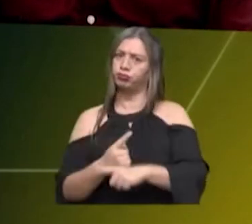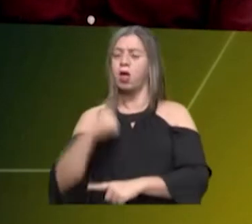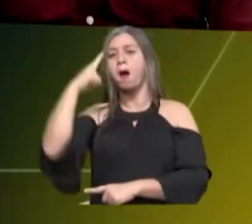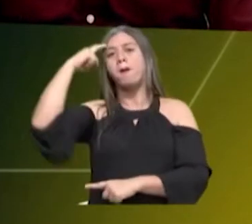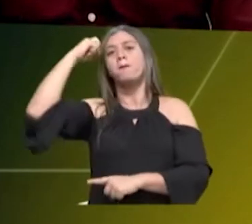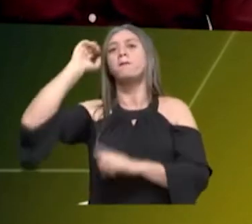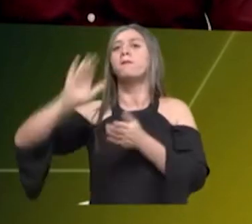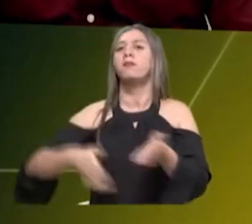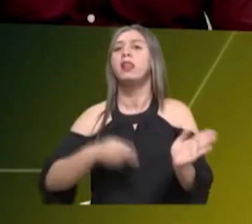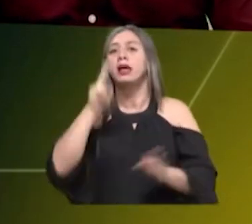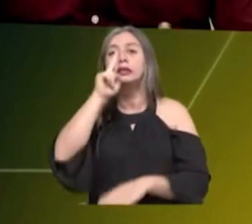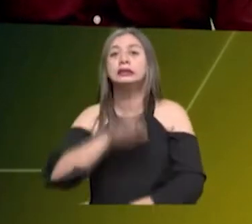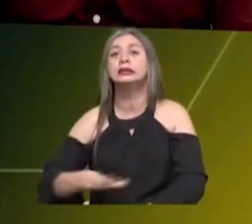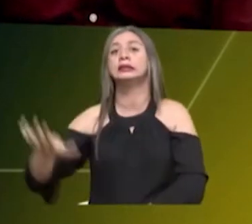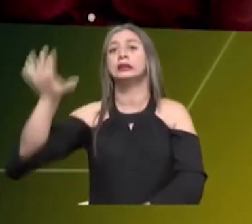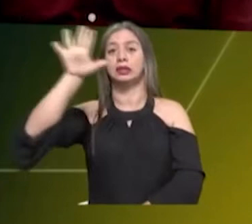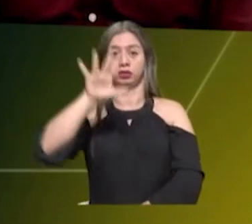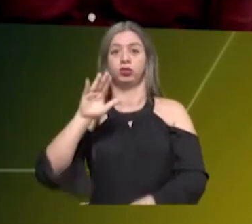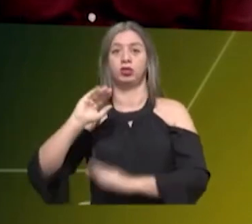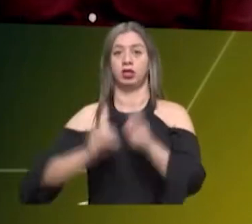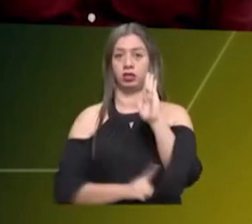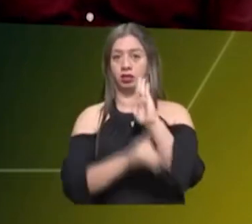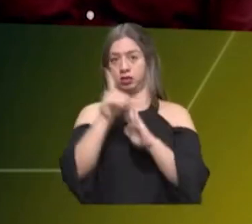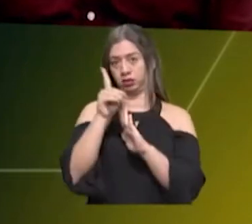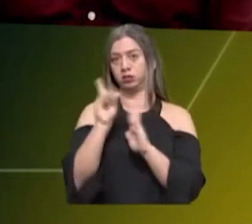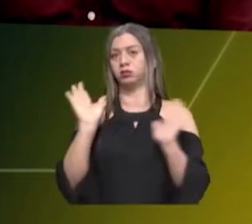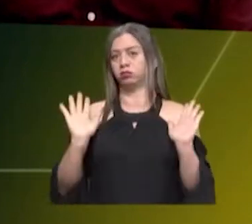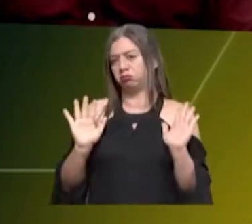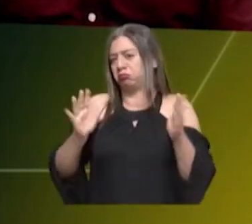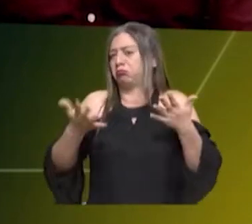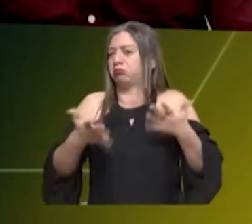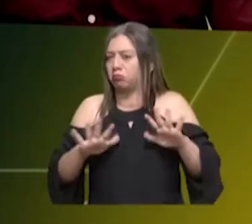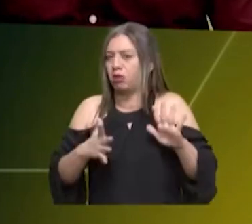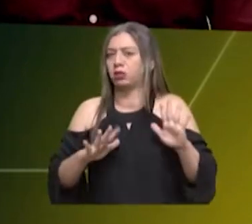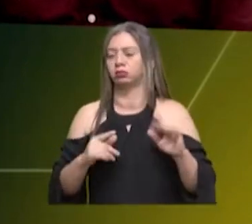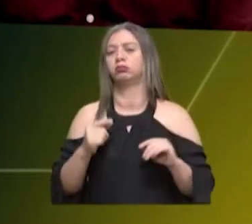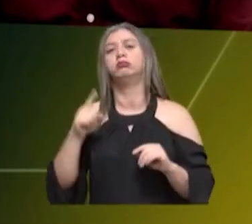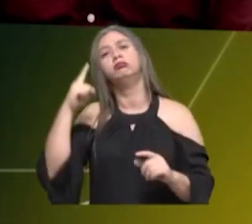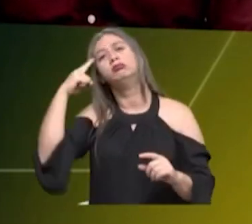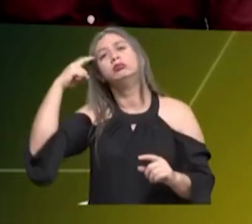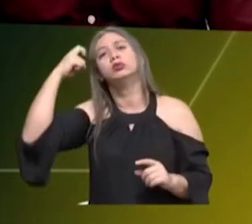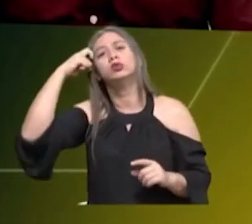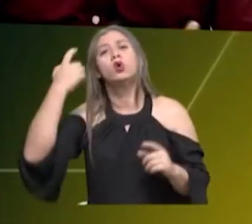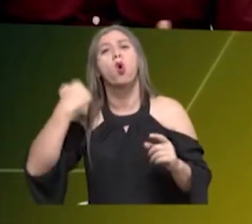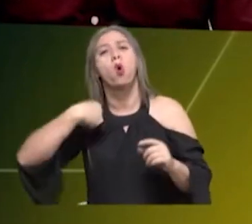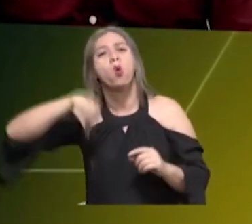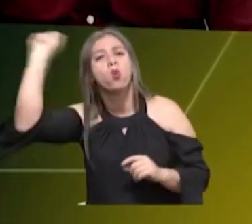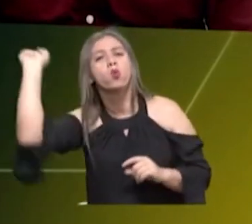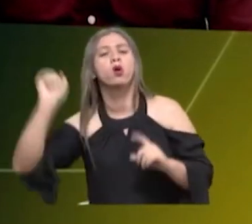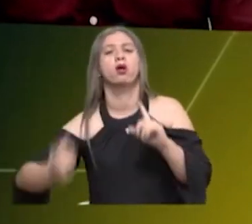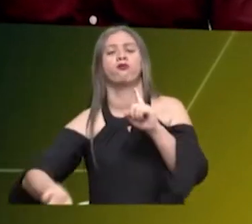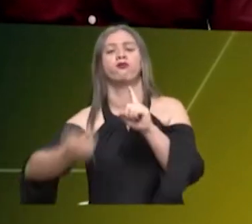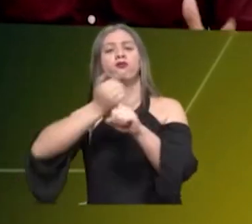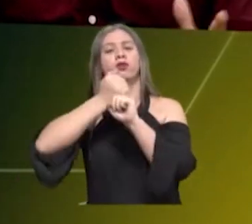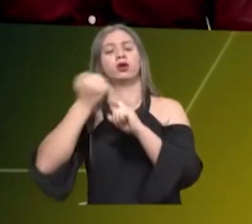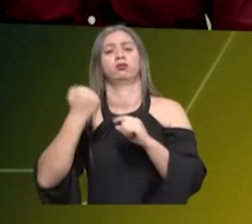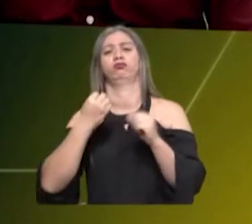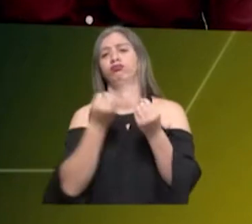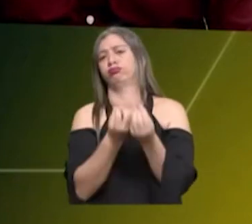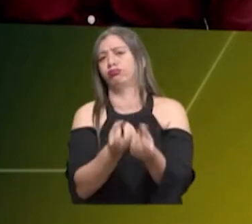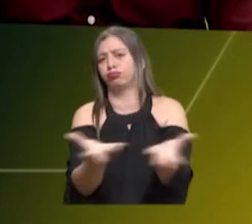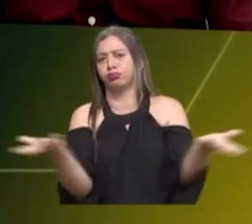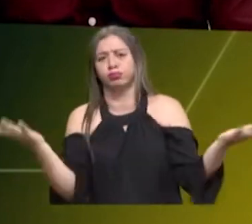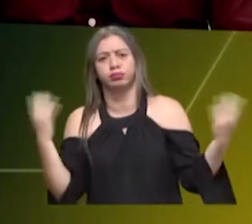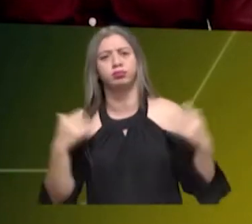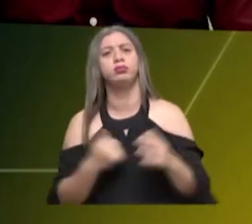nacional de desarrollo, entonces más o menos esas son como las metas más fuertes, o los logros más fuertes entre muchos otros